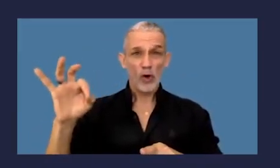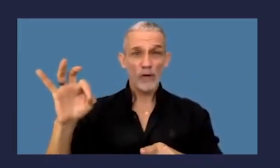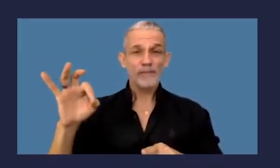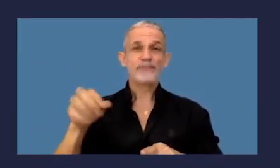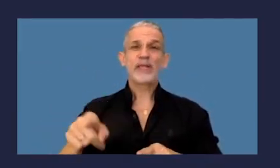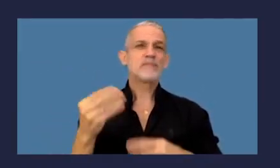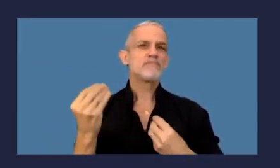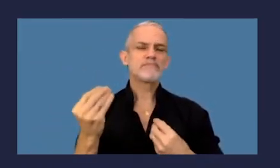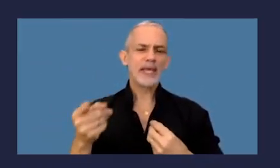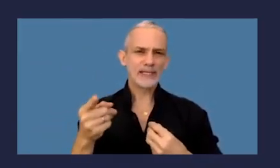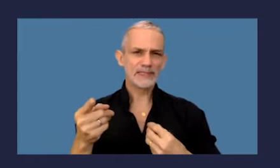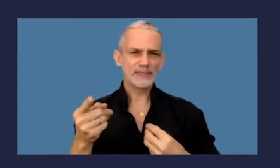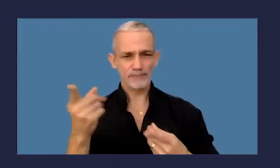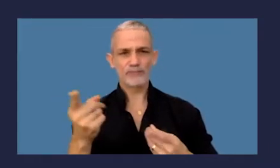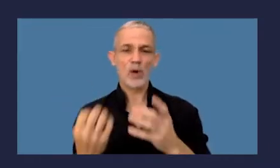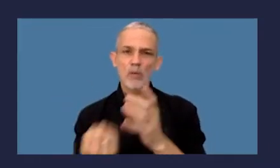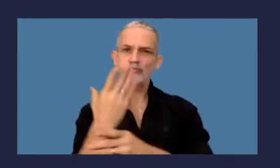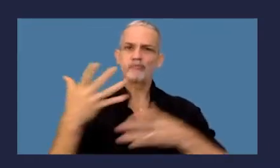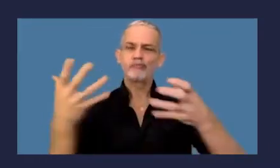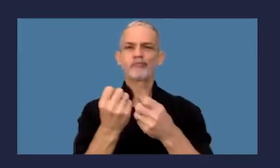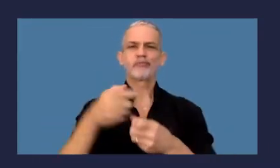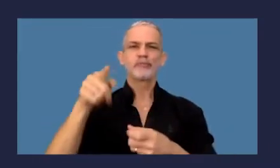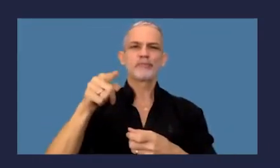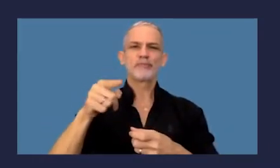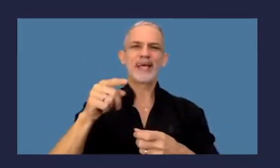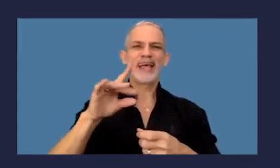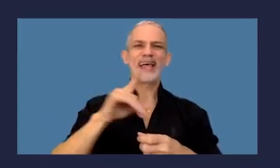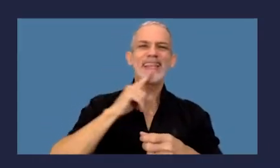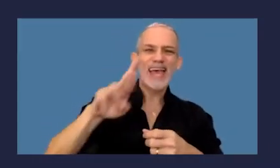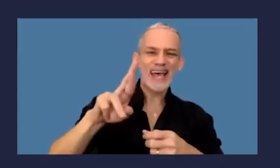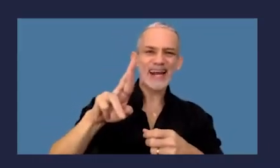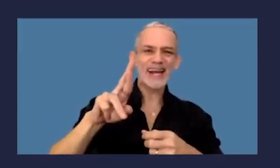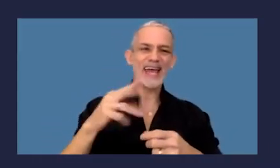Zurdo, es fundador y CEO BTR Consulting,